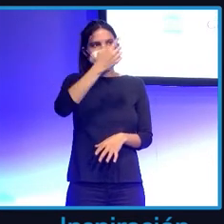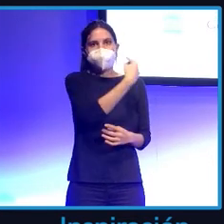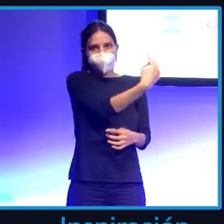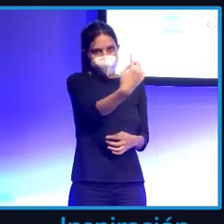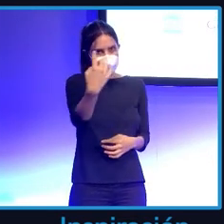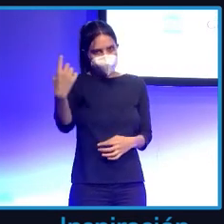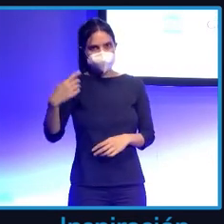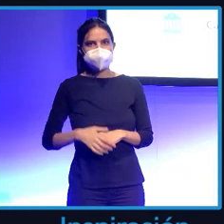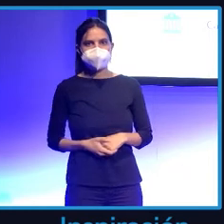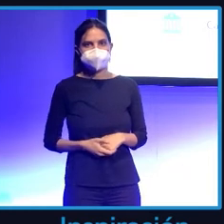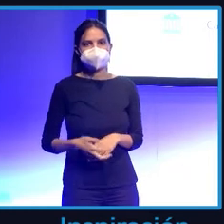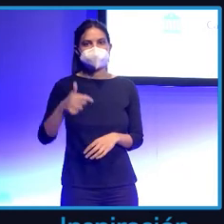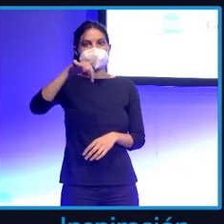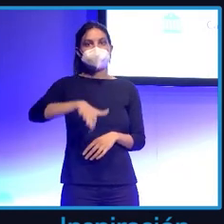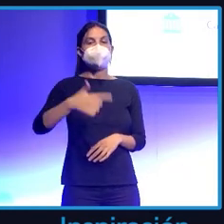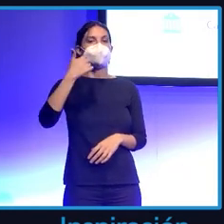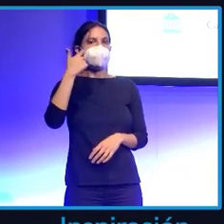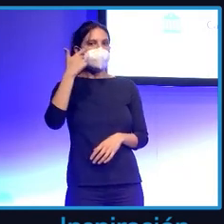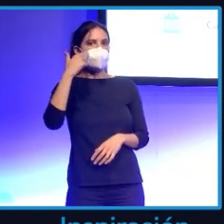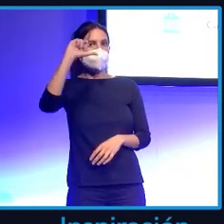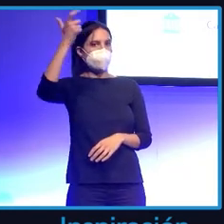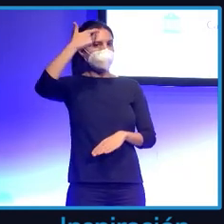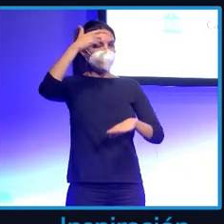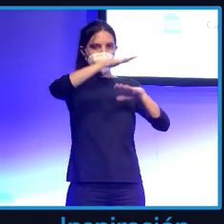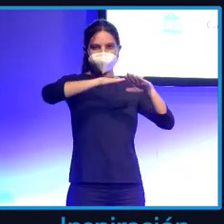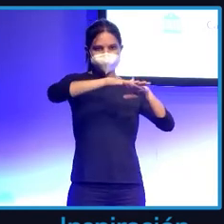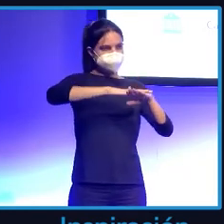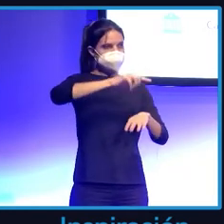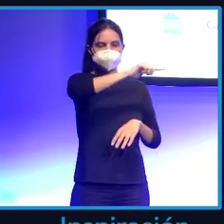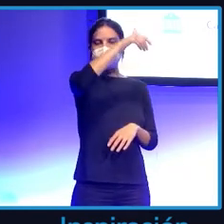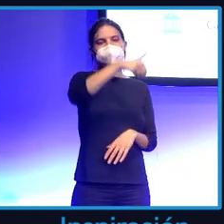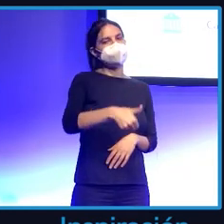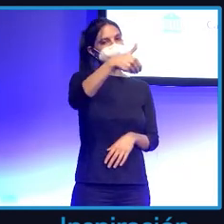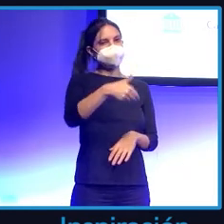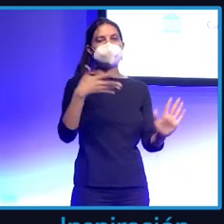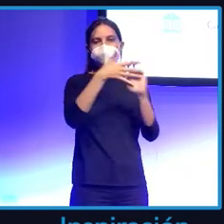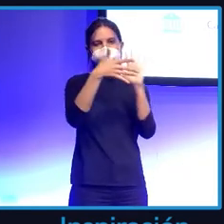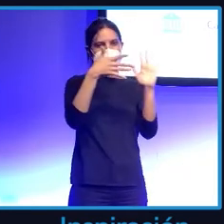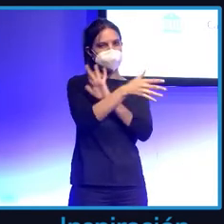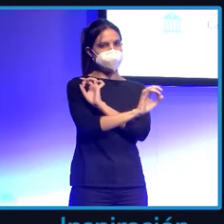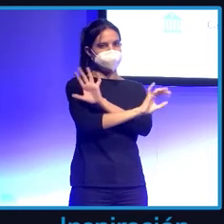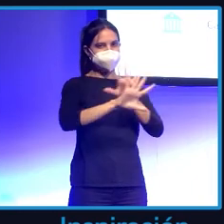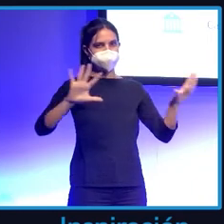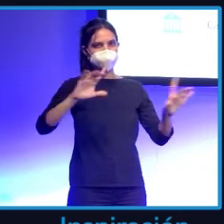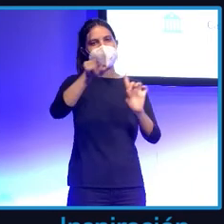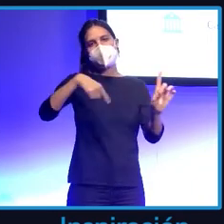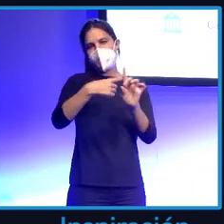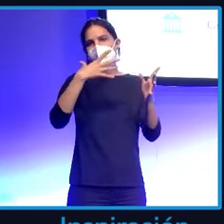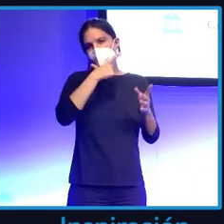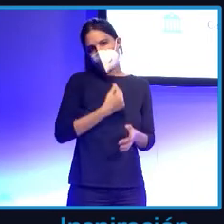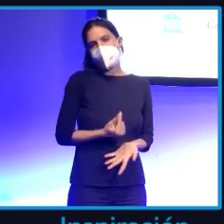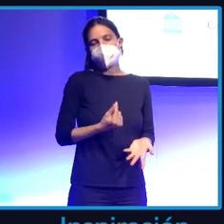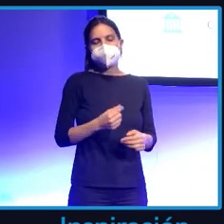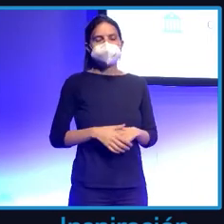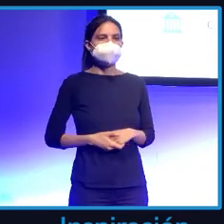¿Qué vamos a ver? Pues bueno, conceptos básicos que creo que son importantes y de una forma muy, muy clara y dinámica los